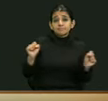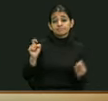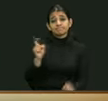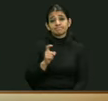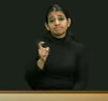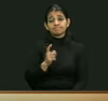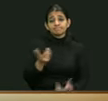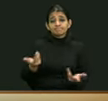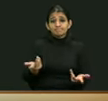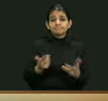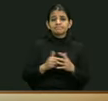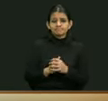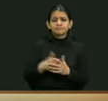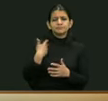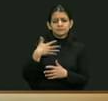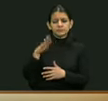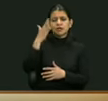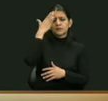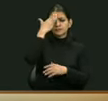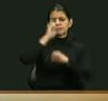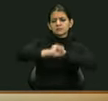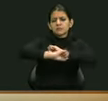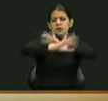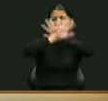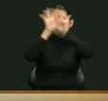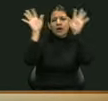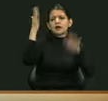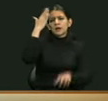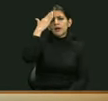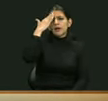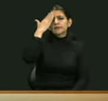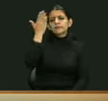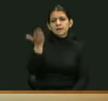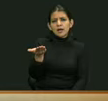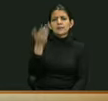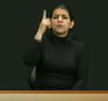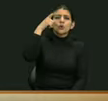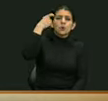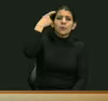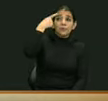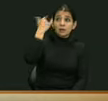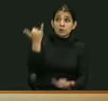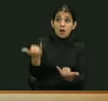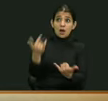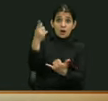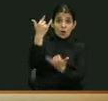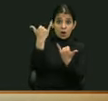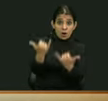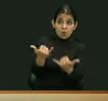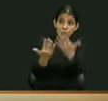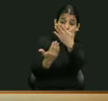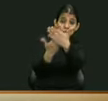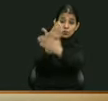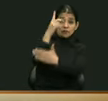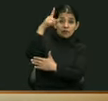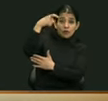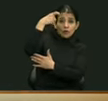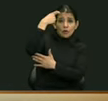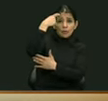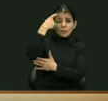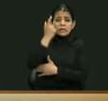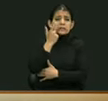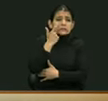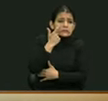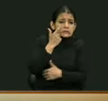Tenemos muy clara la película de que el gobierno actual recién está